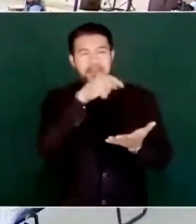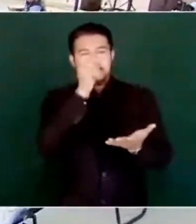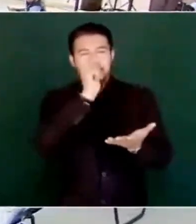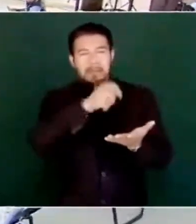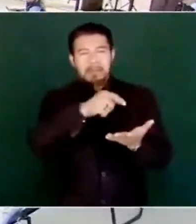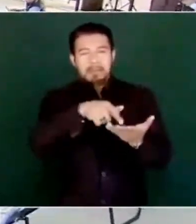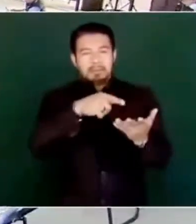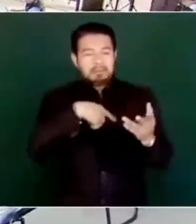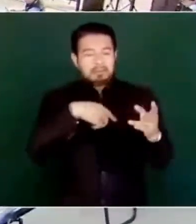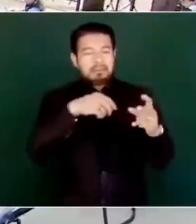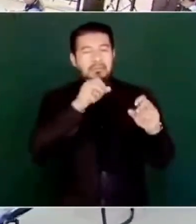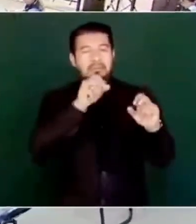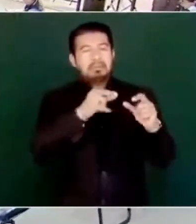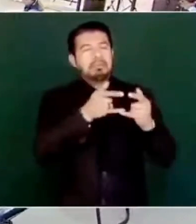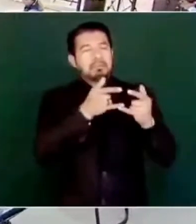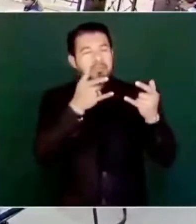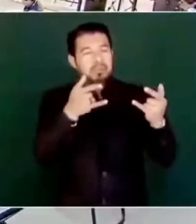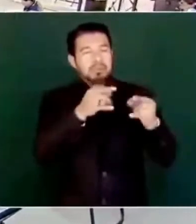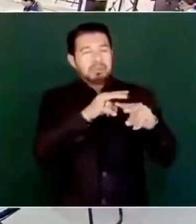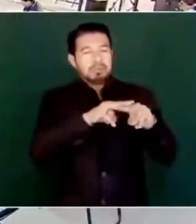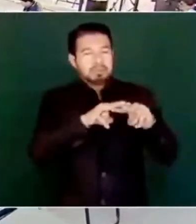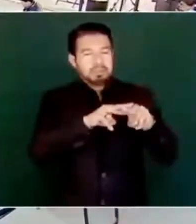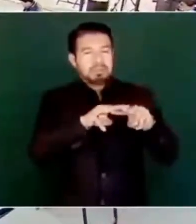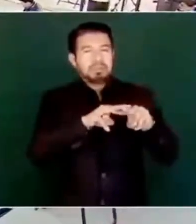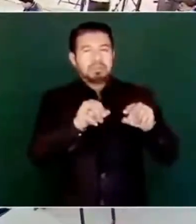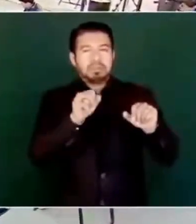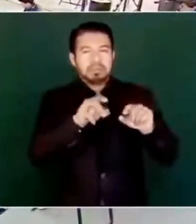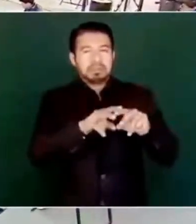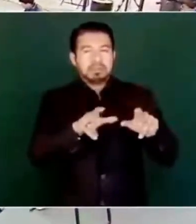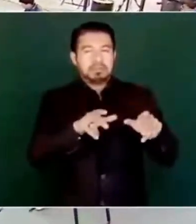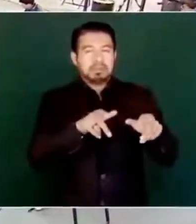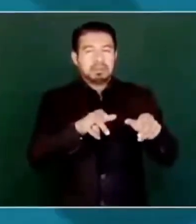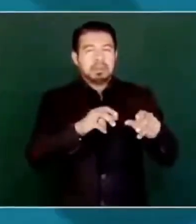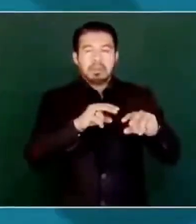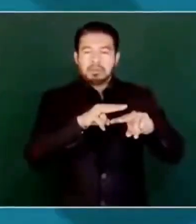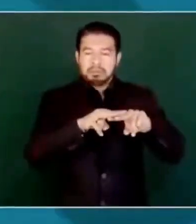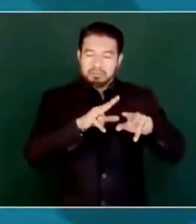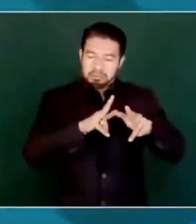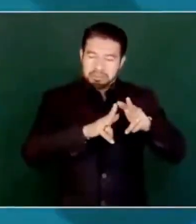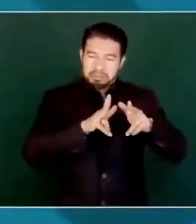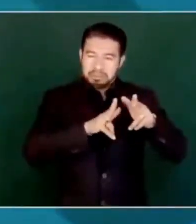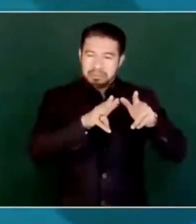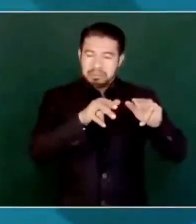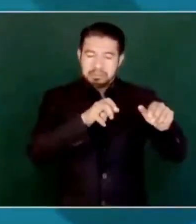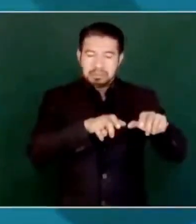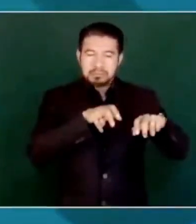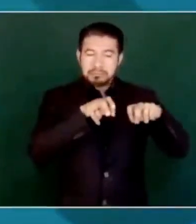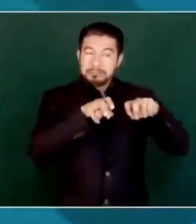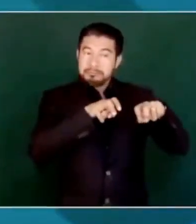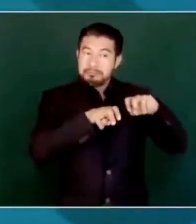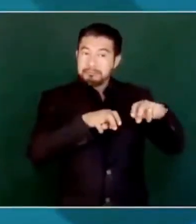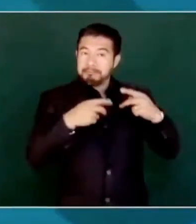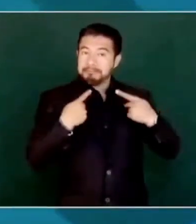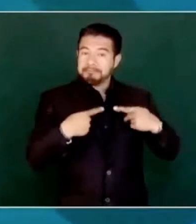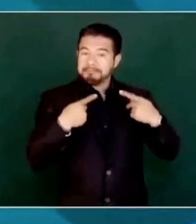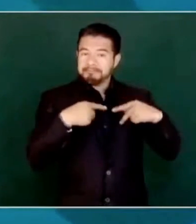Como todos sabemos, el primer ferrocarril de pasajeros se inauguró